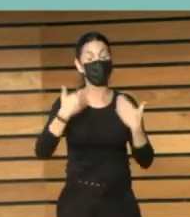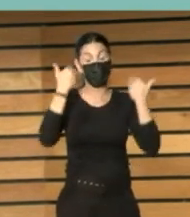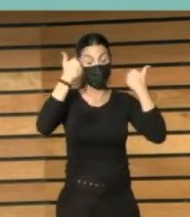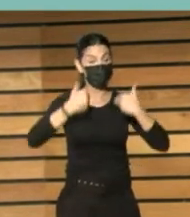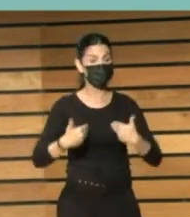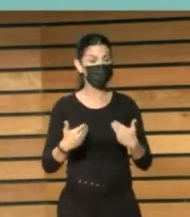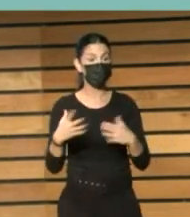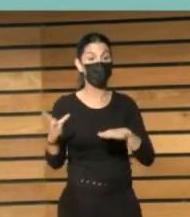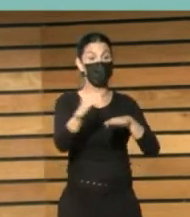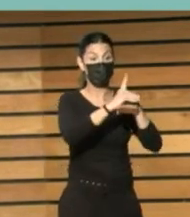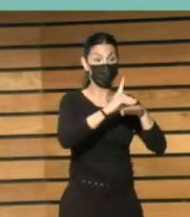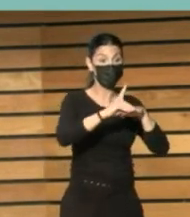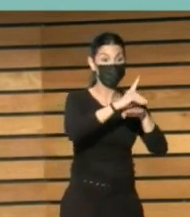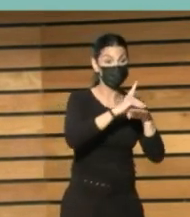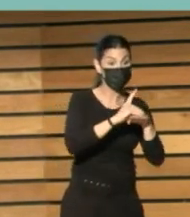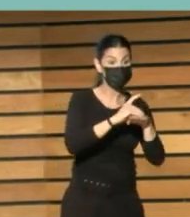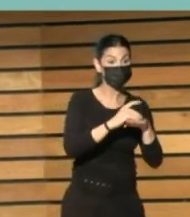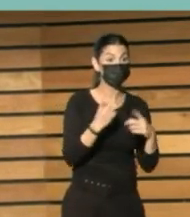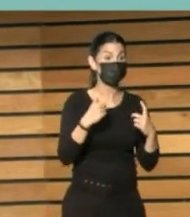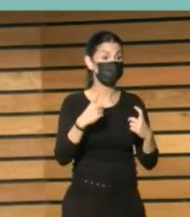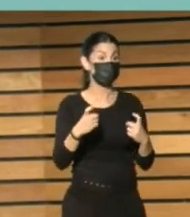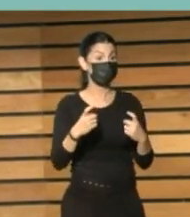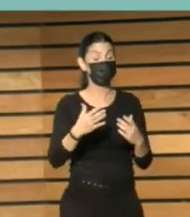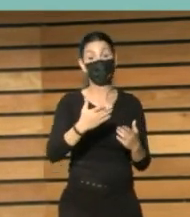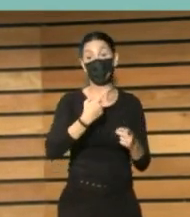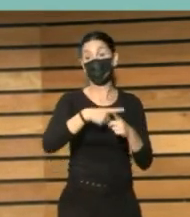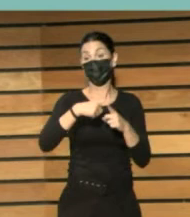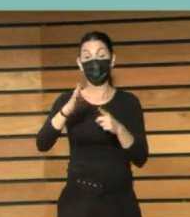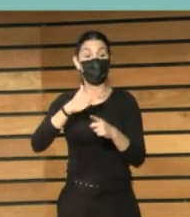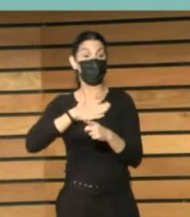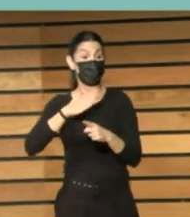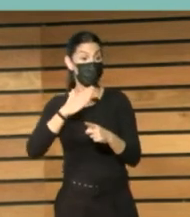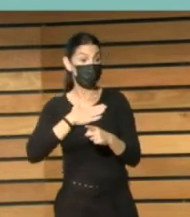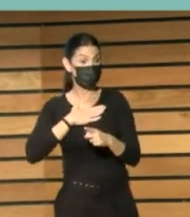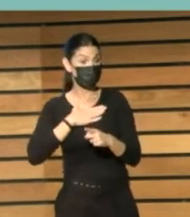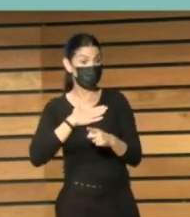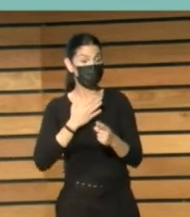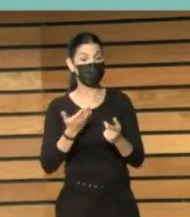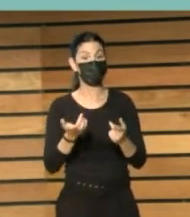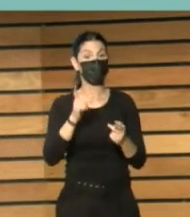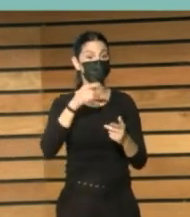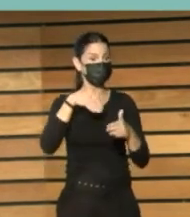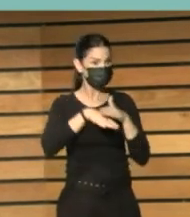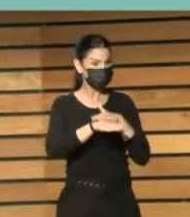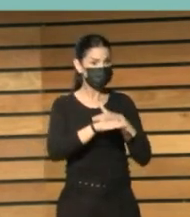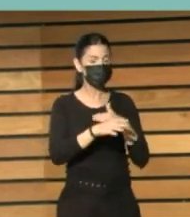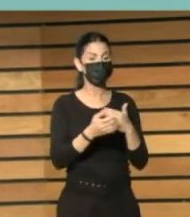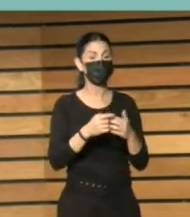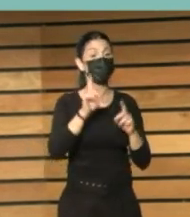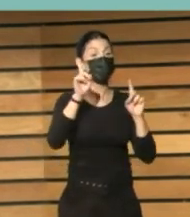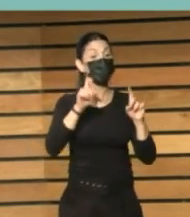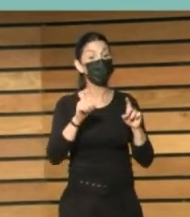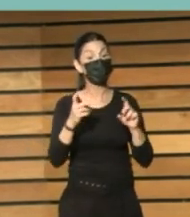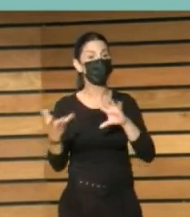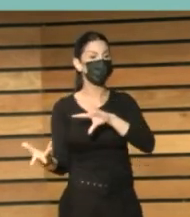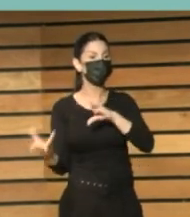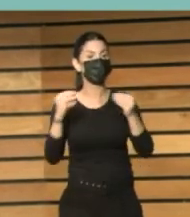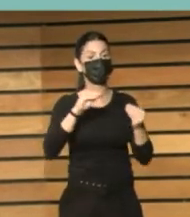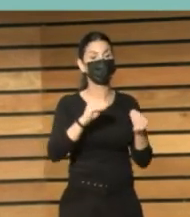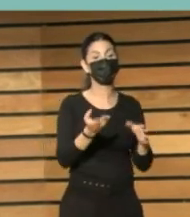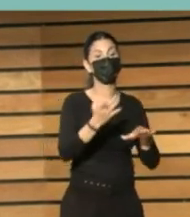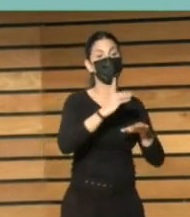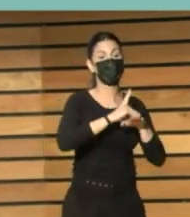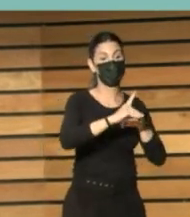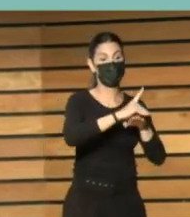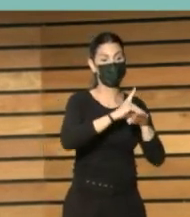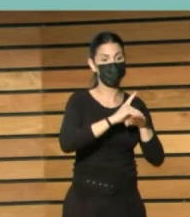donde albergar la memoria individual y el patrimonio global. También con los contenidos digitales. Buscamos